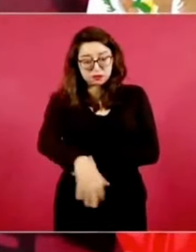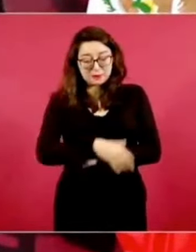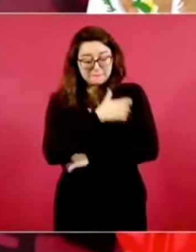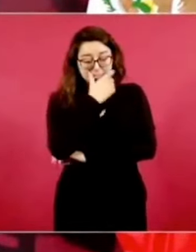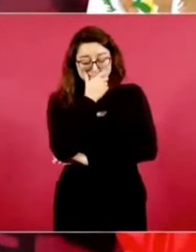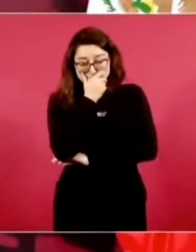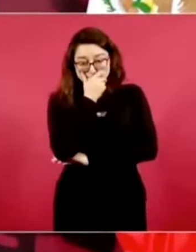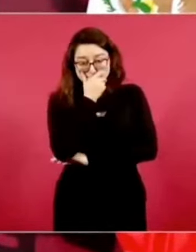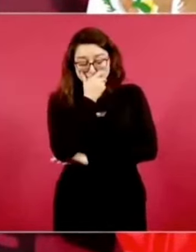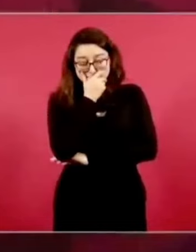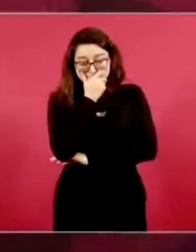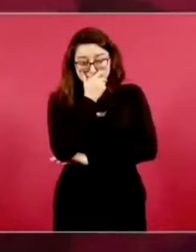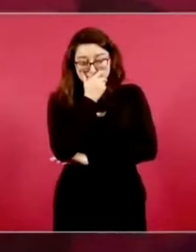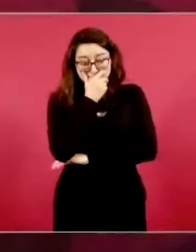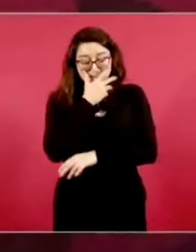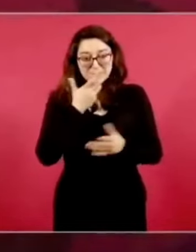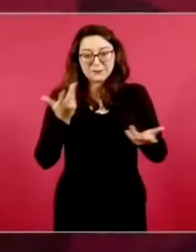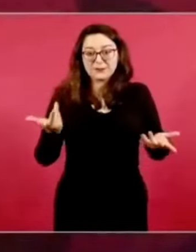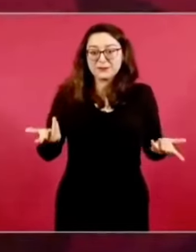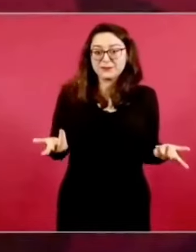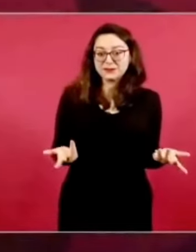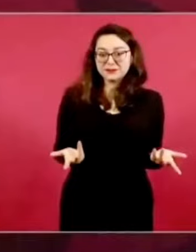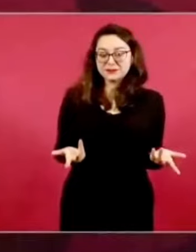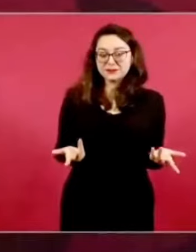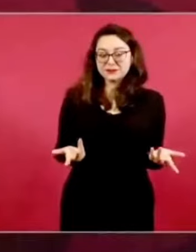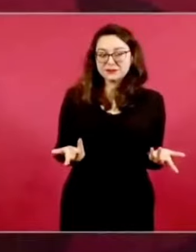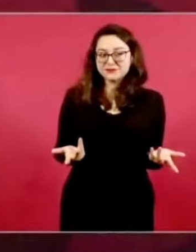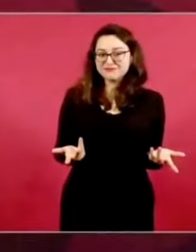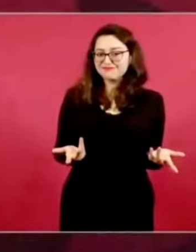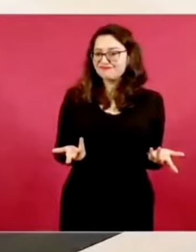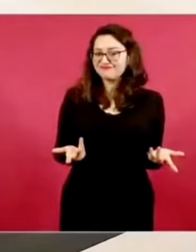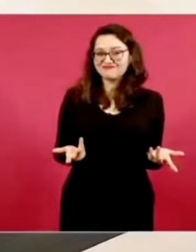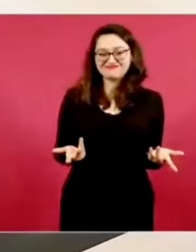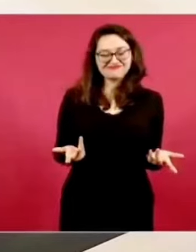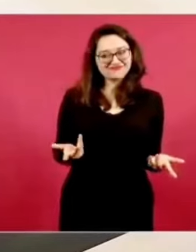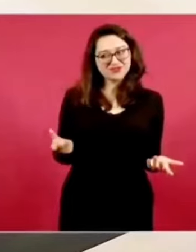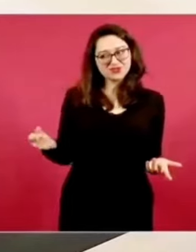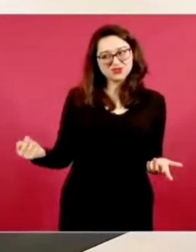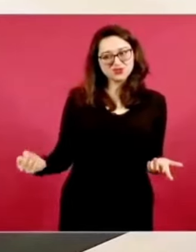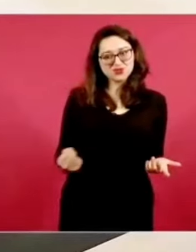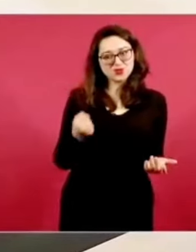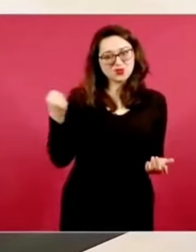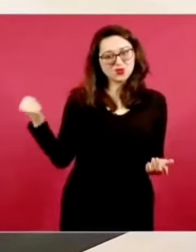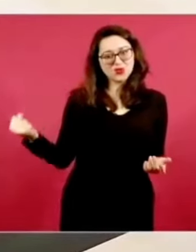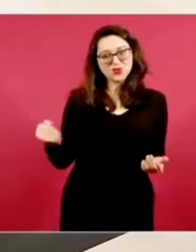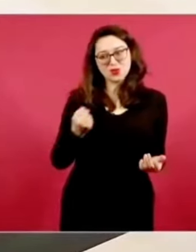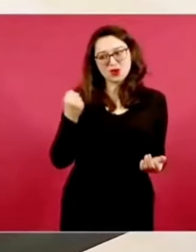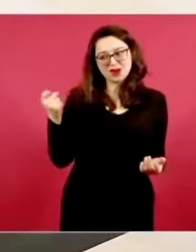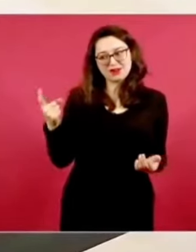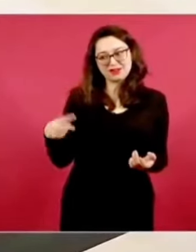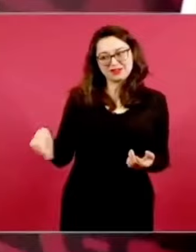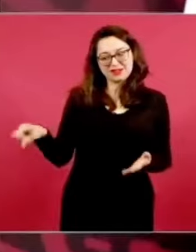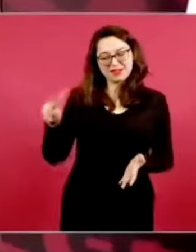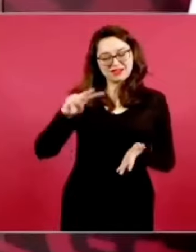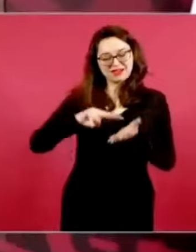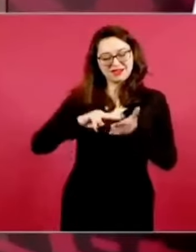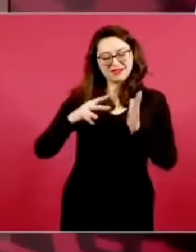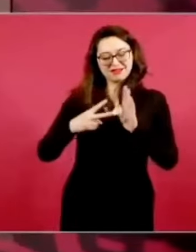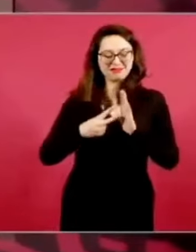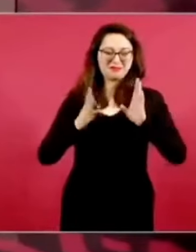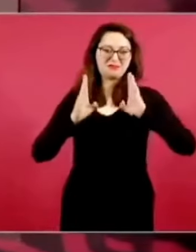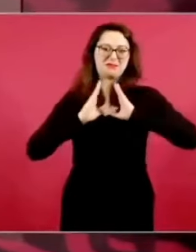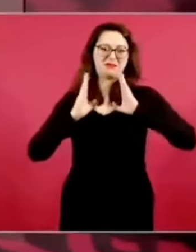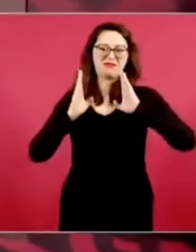Imagínense la ventaja que fue el encontrar a los ingenieros militares.